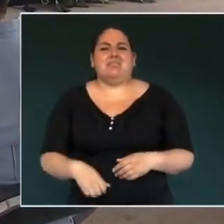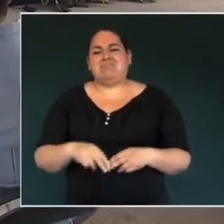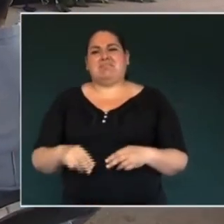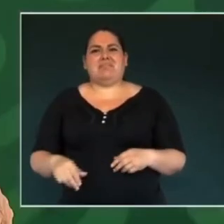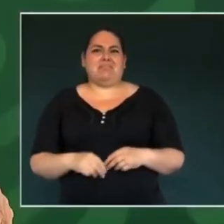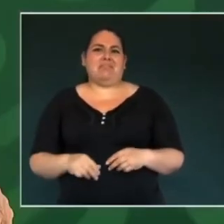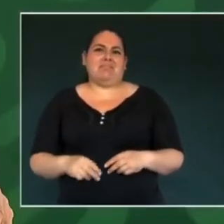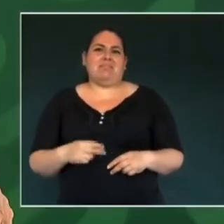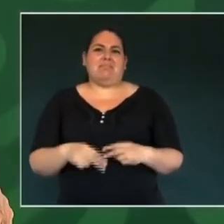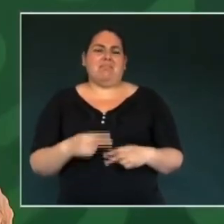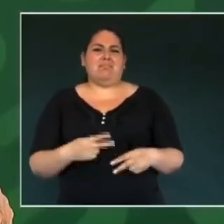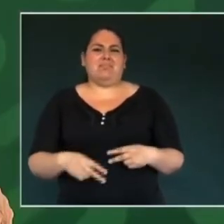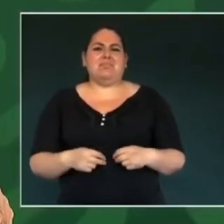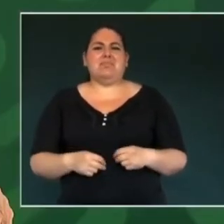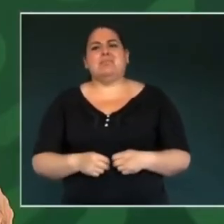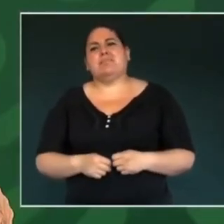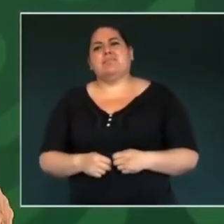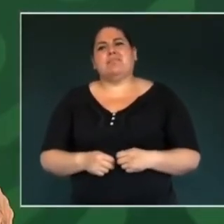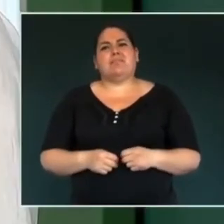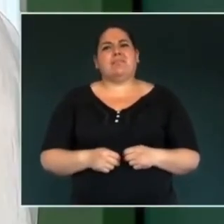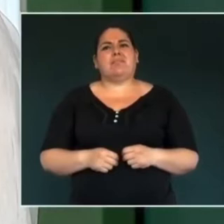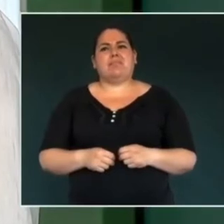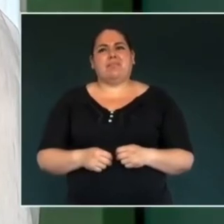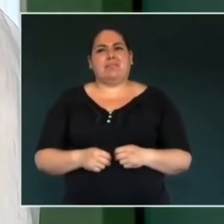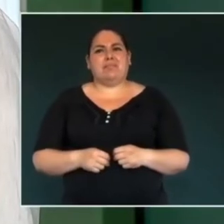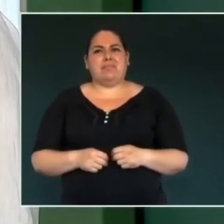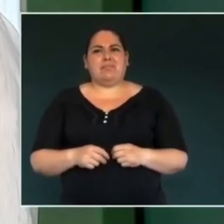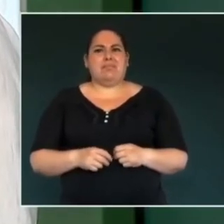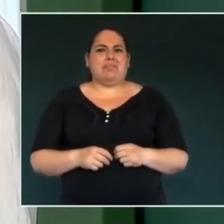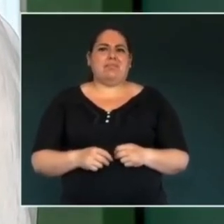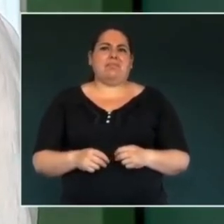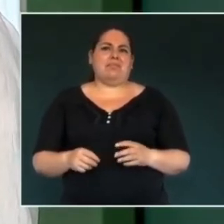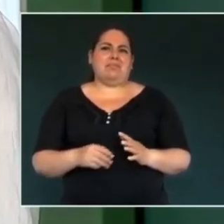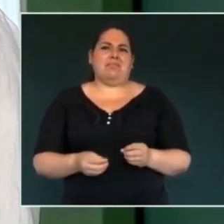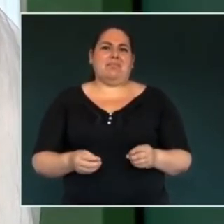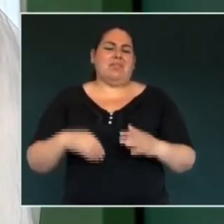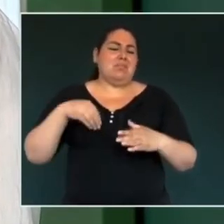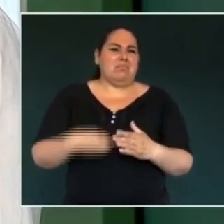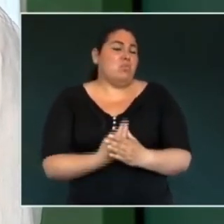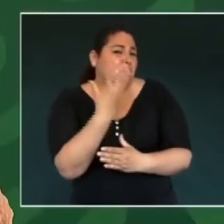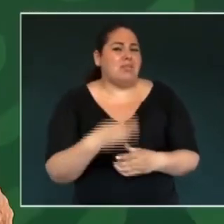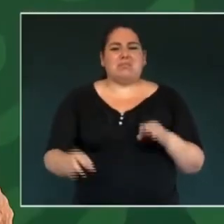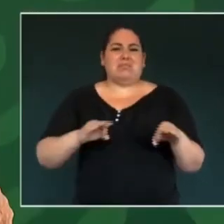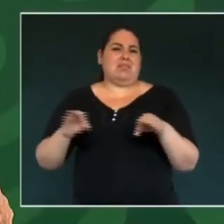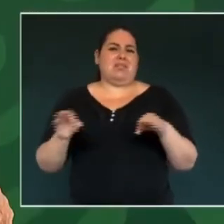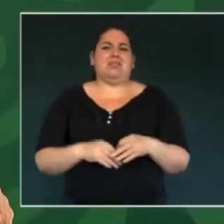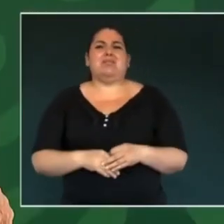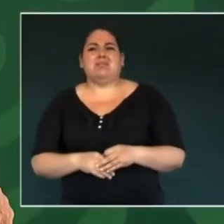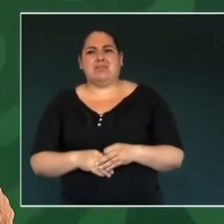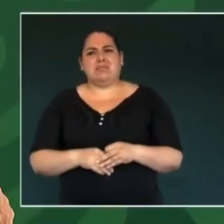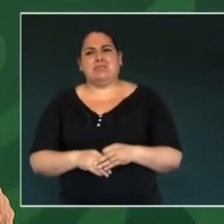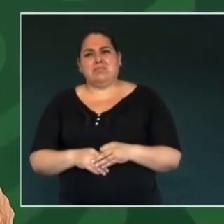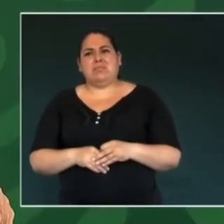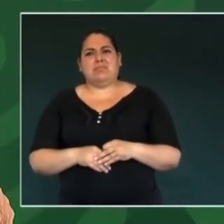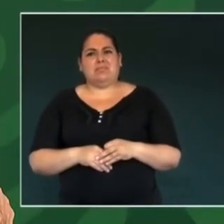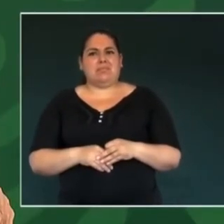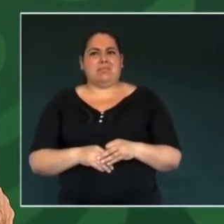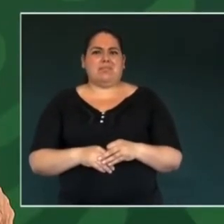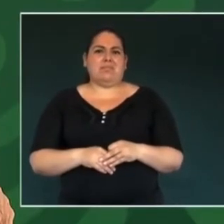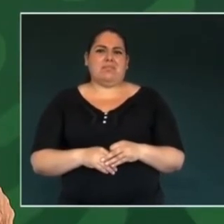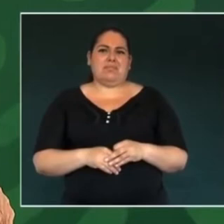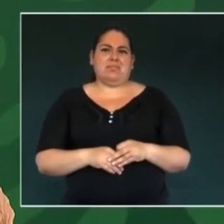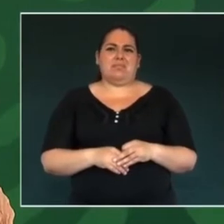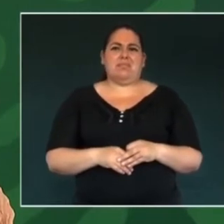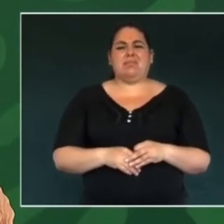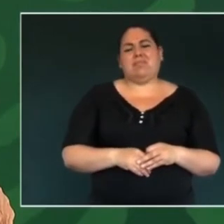ya llevábamos 10 mil nuevos empleos. O 10 mil recontrataciones. ¿Ustedes han generado